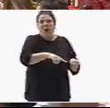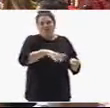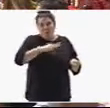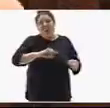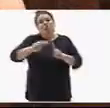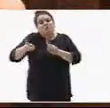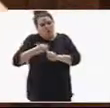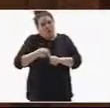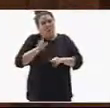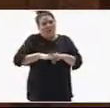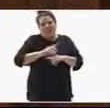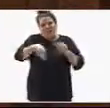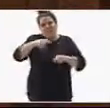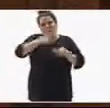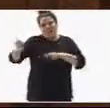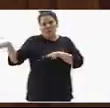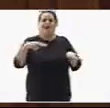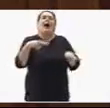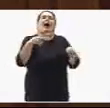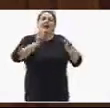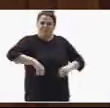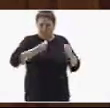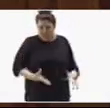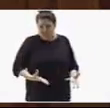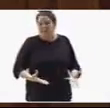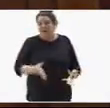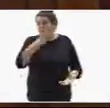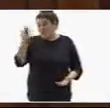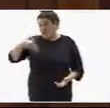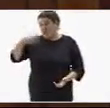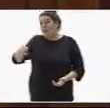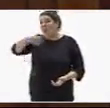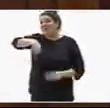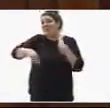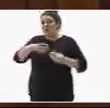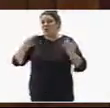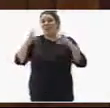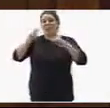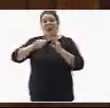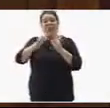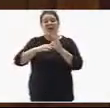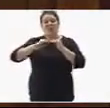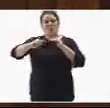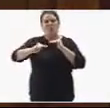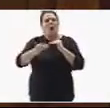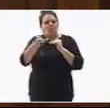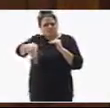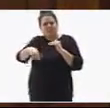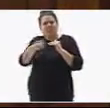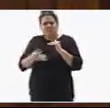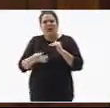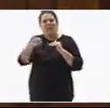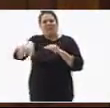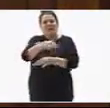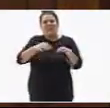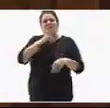por el Gobierno de Canarias, ustedes dieron el visto bueno a la ley del suelo, también a la ley de Islas Verdes, mientras